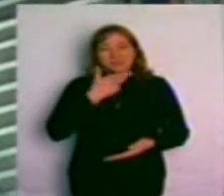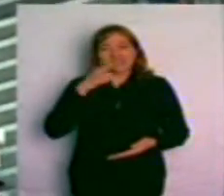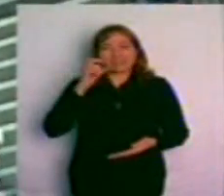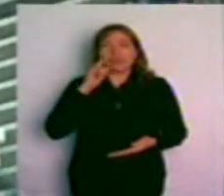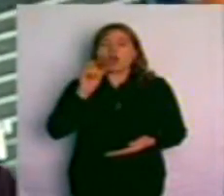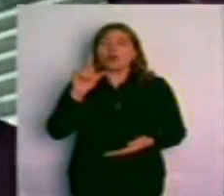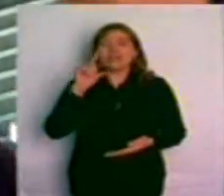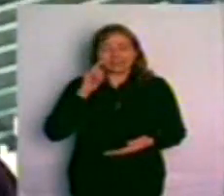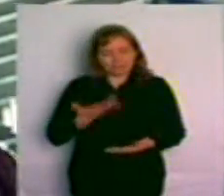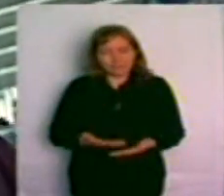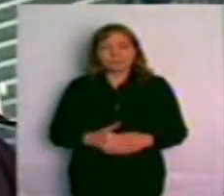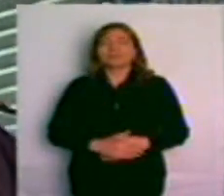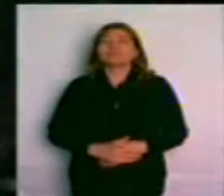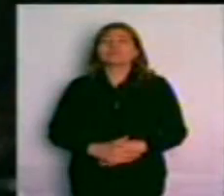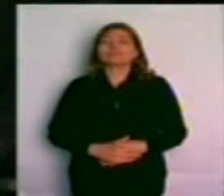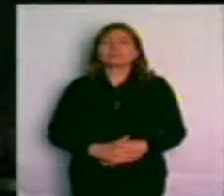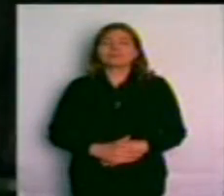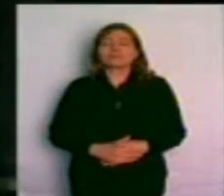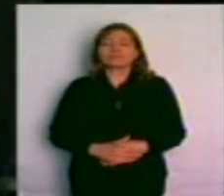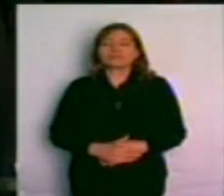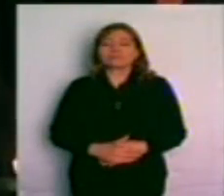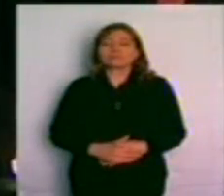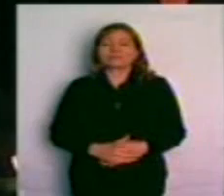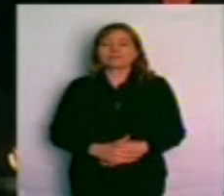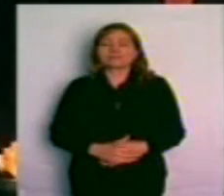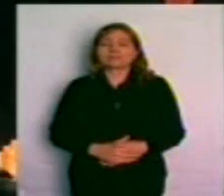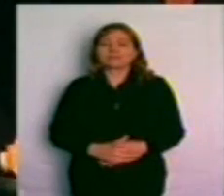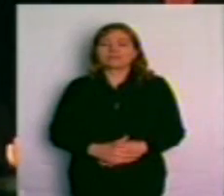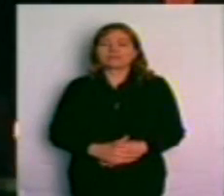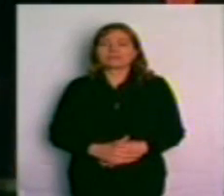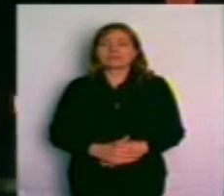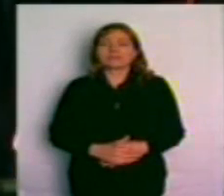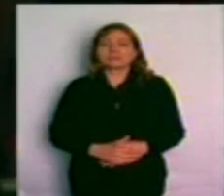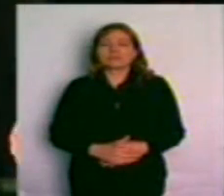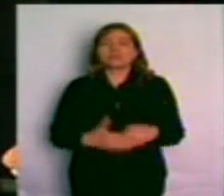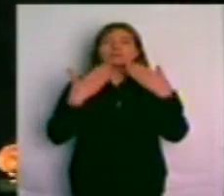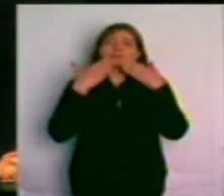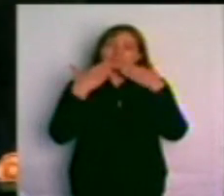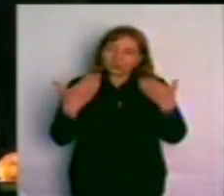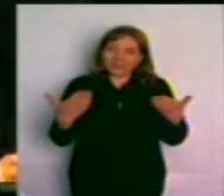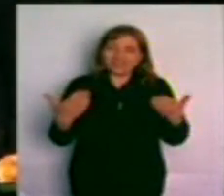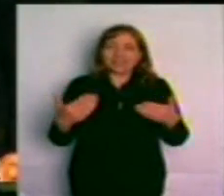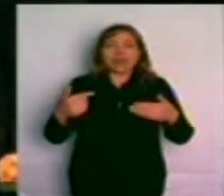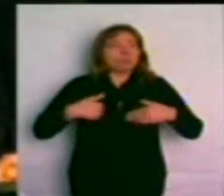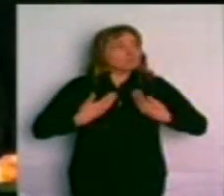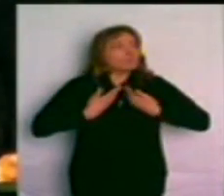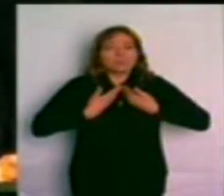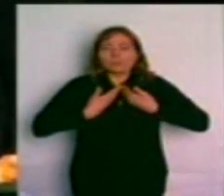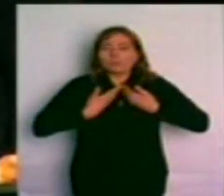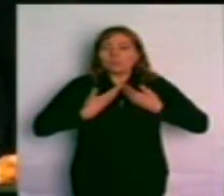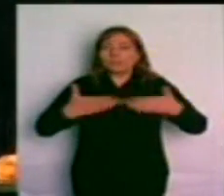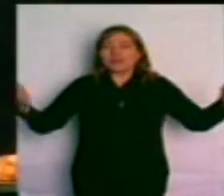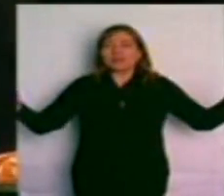gracias, estamos inaugurando